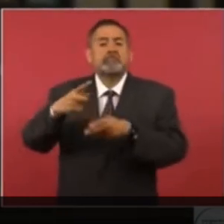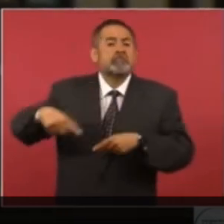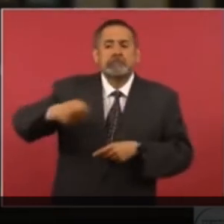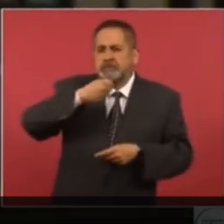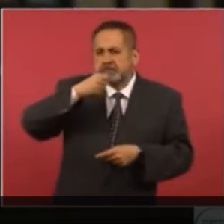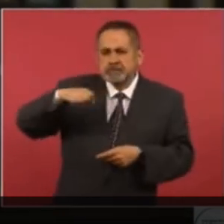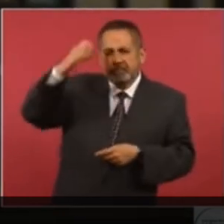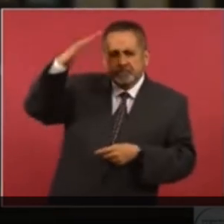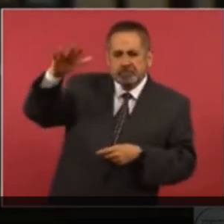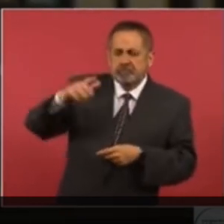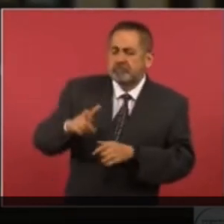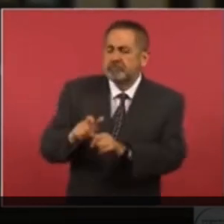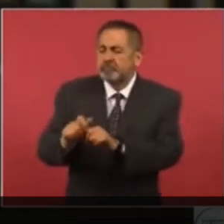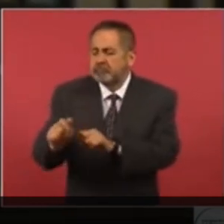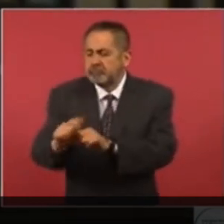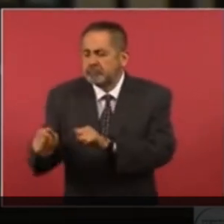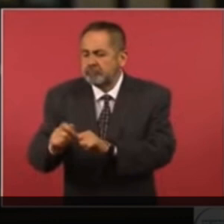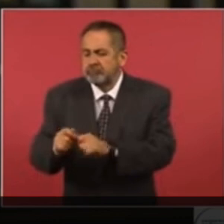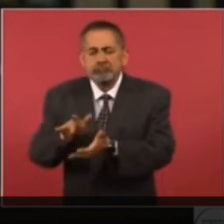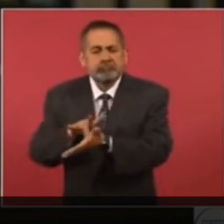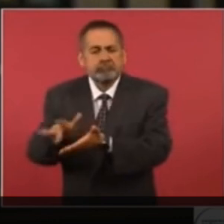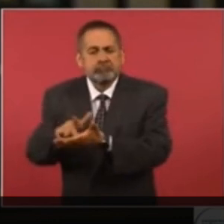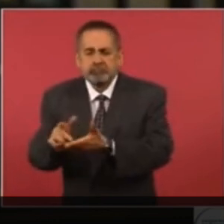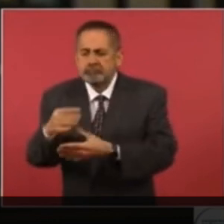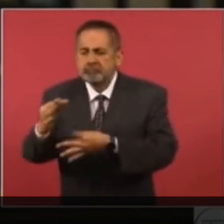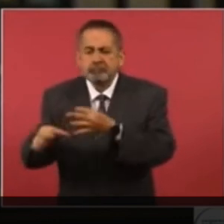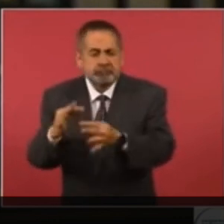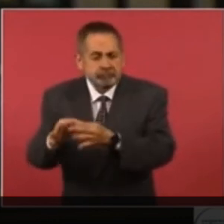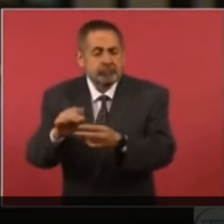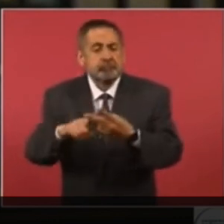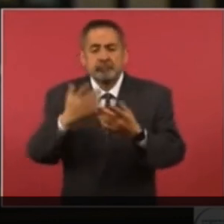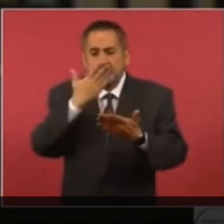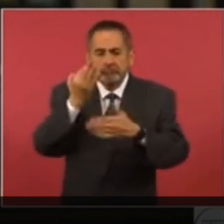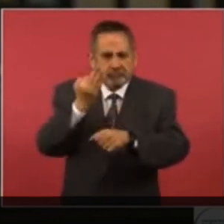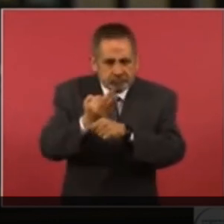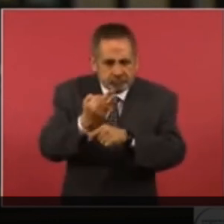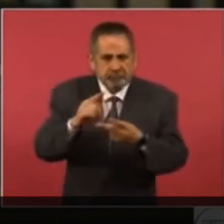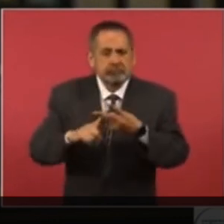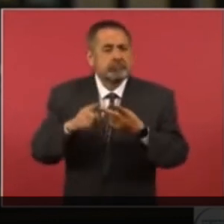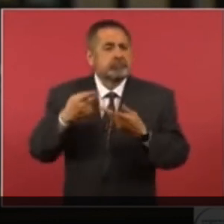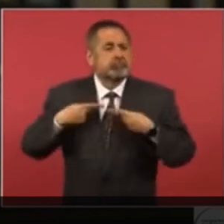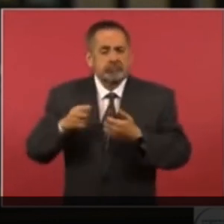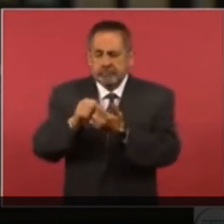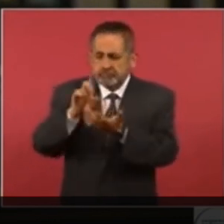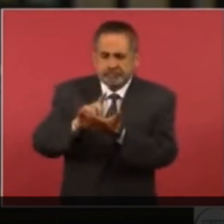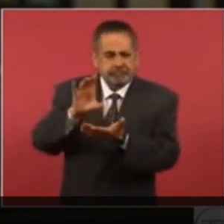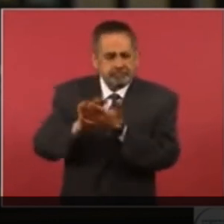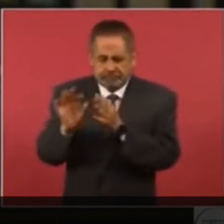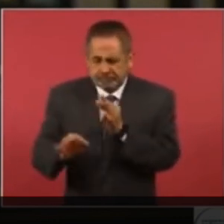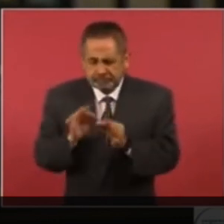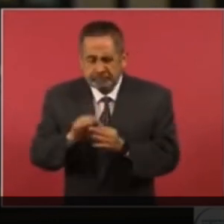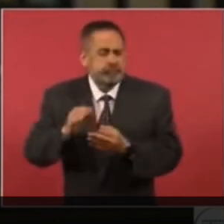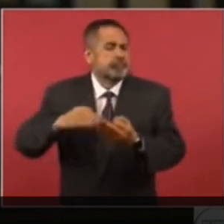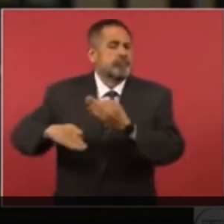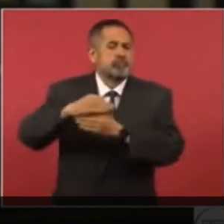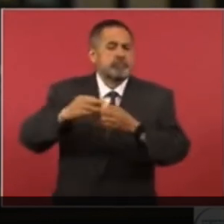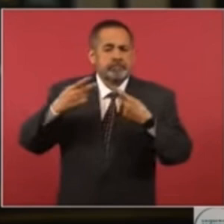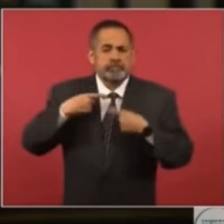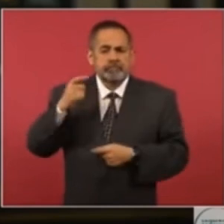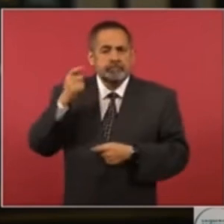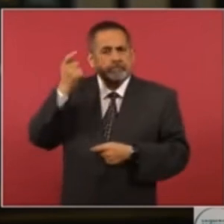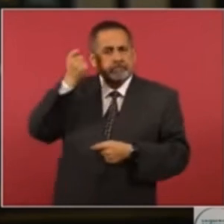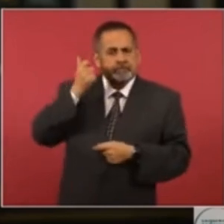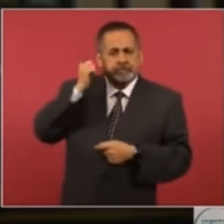mayores cobrando sus apoyos aquí, a nuestros estudiantes, a las personas con discapacidad, y a todo aquel que recibe un